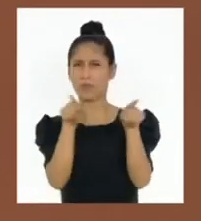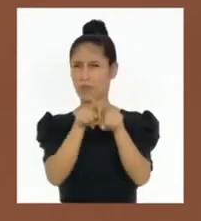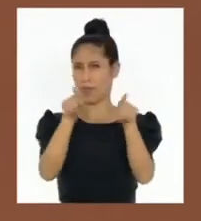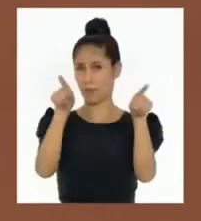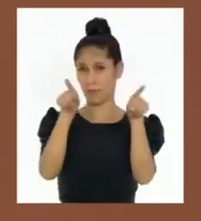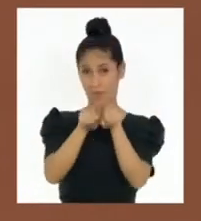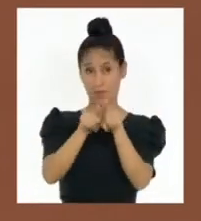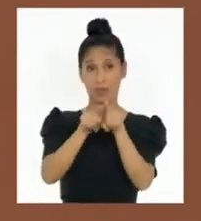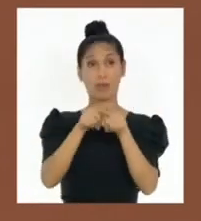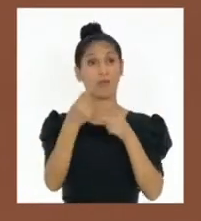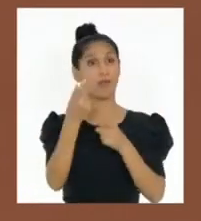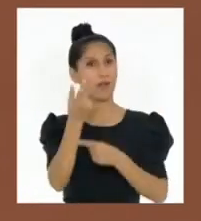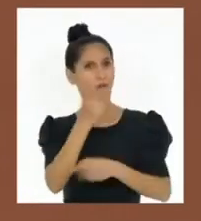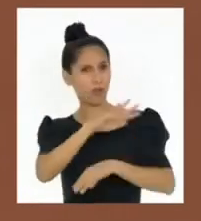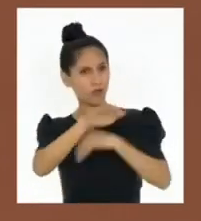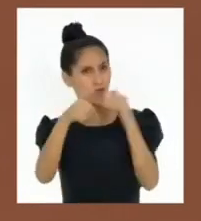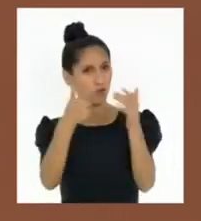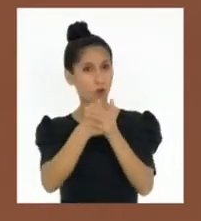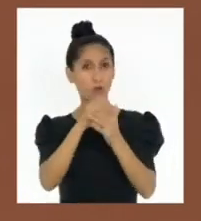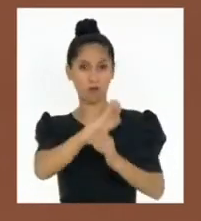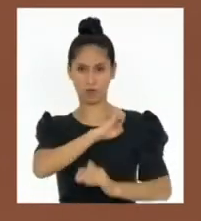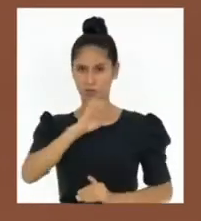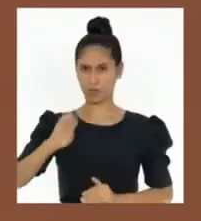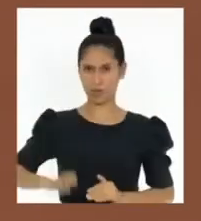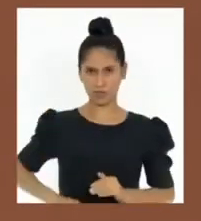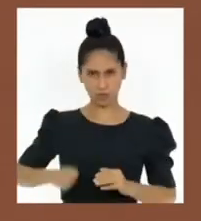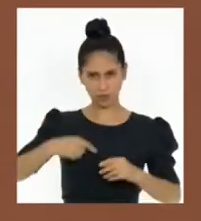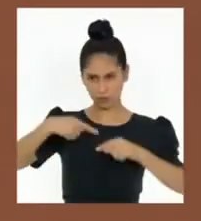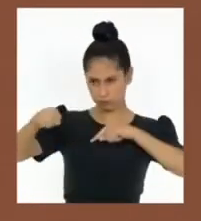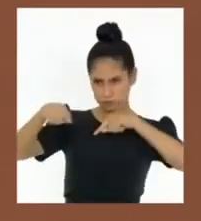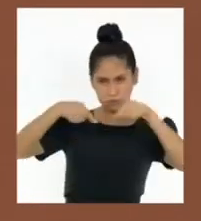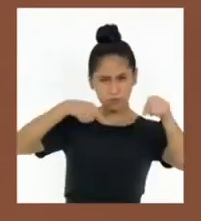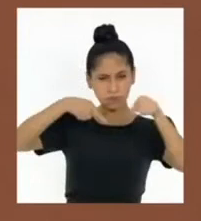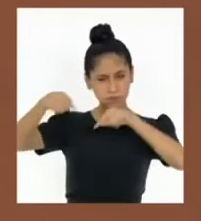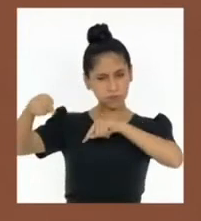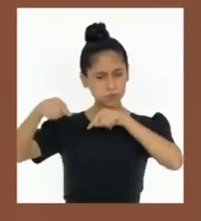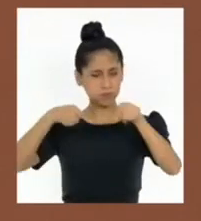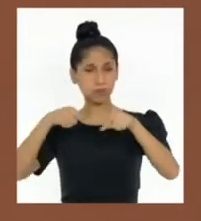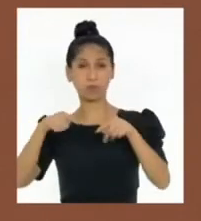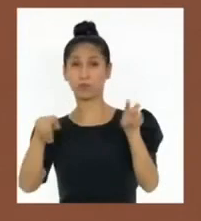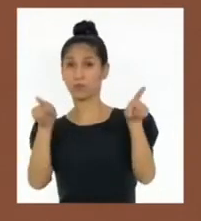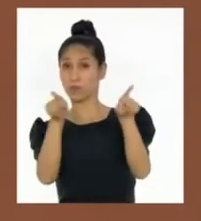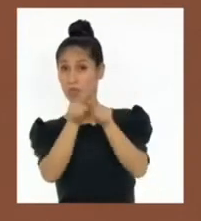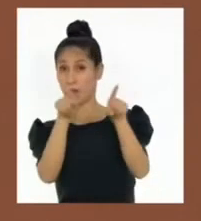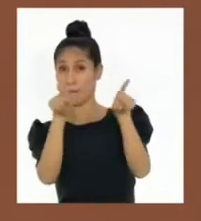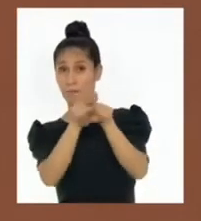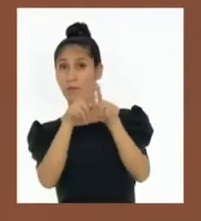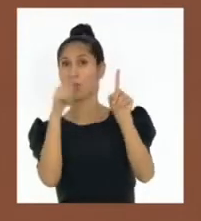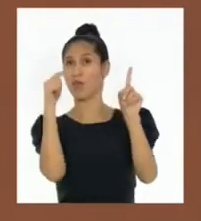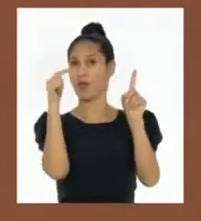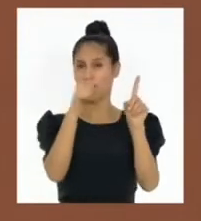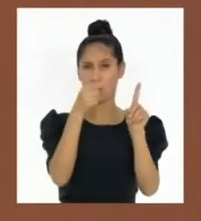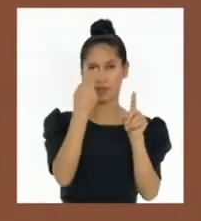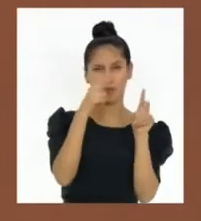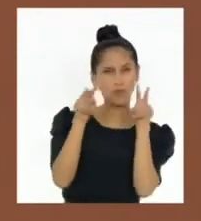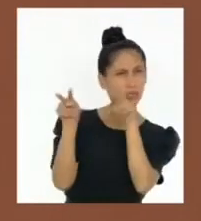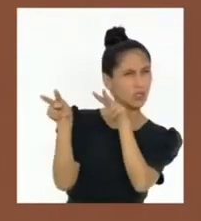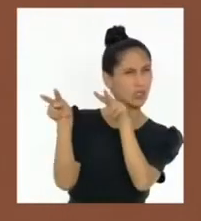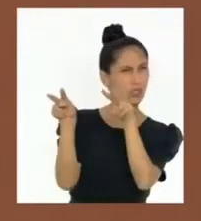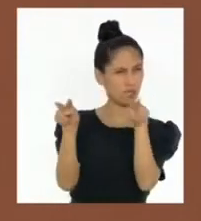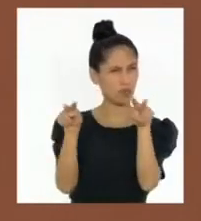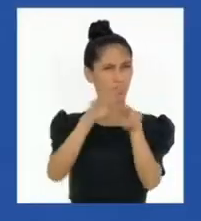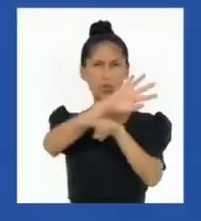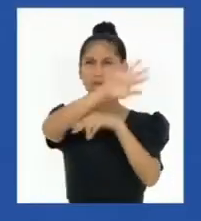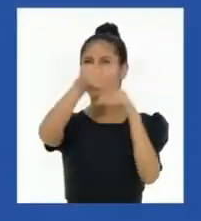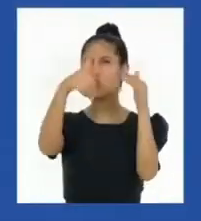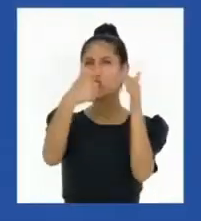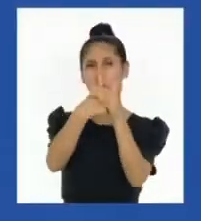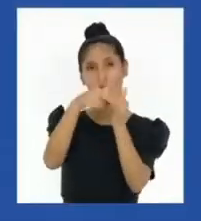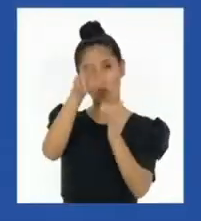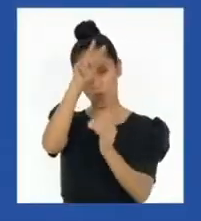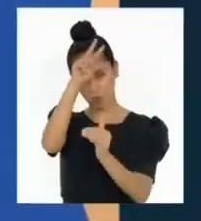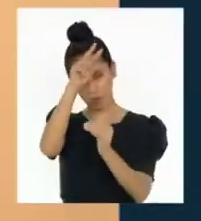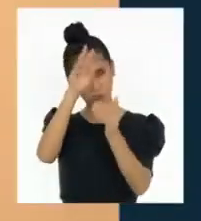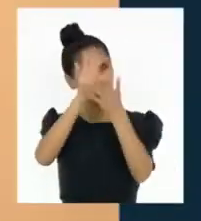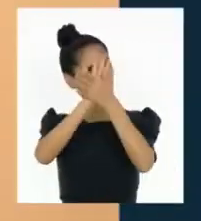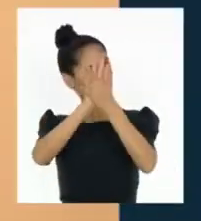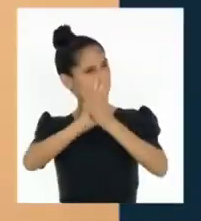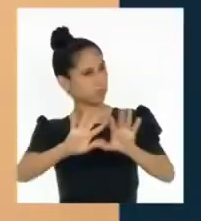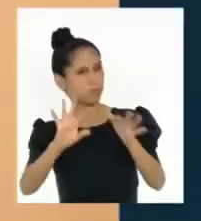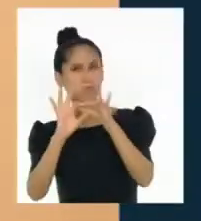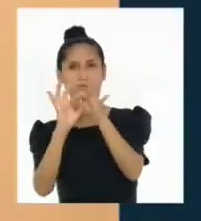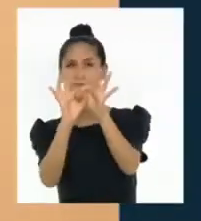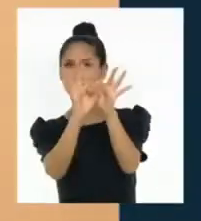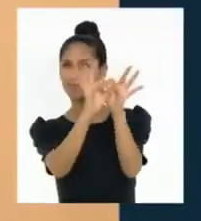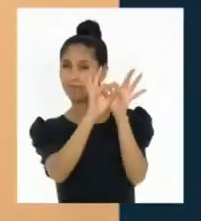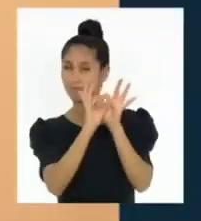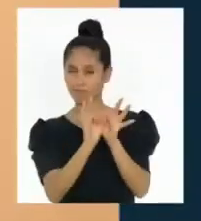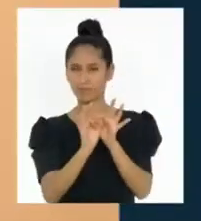administración del Estado. Velar por el orden interno y la seguridad exterior del país. Hablemos